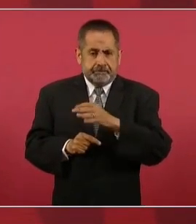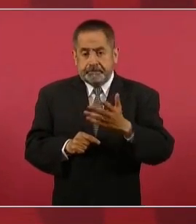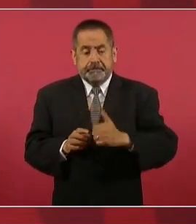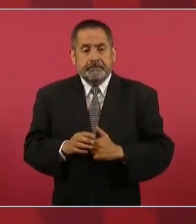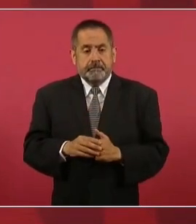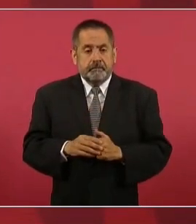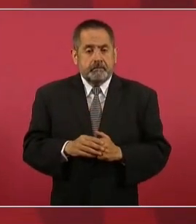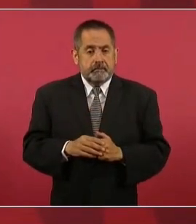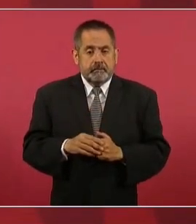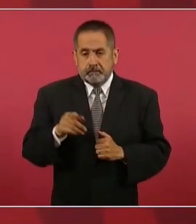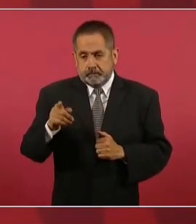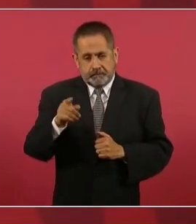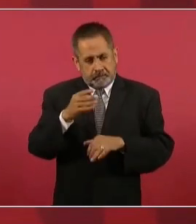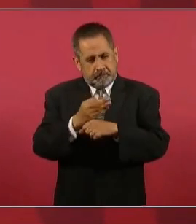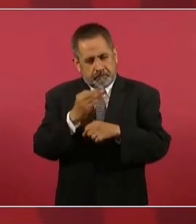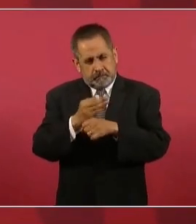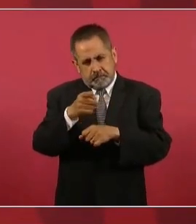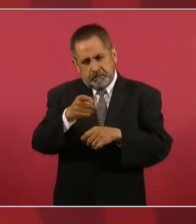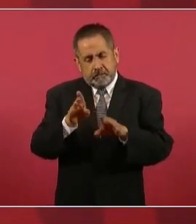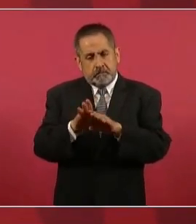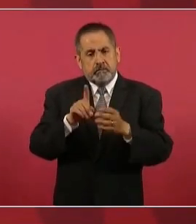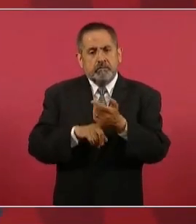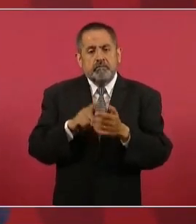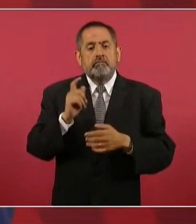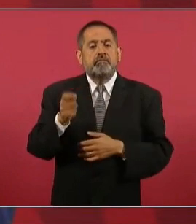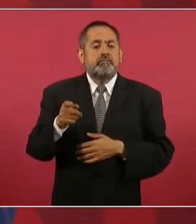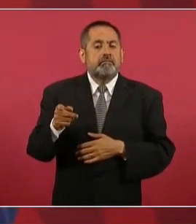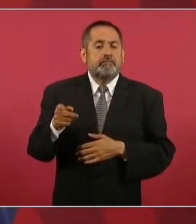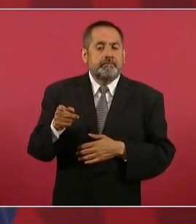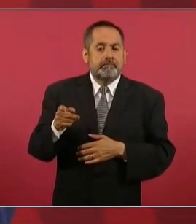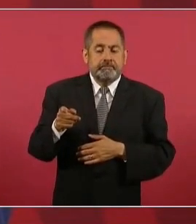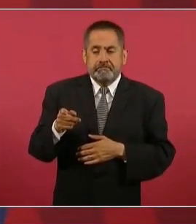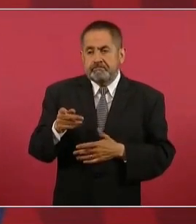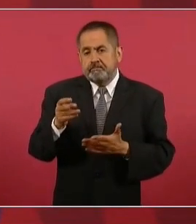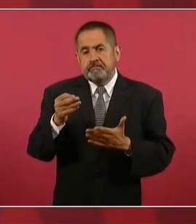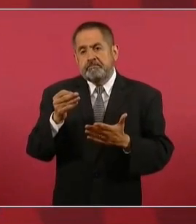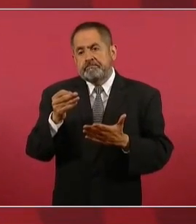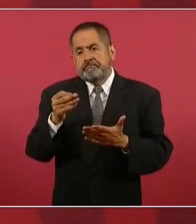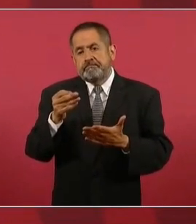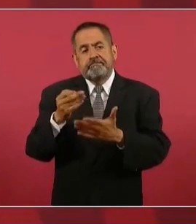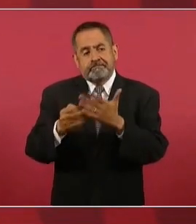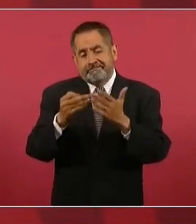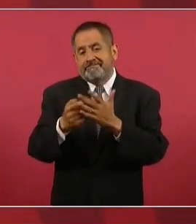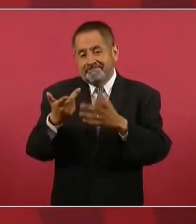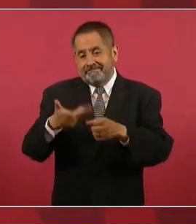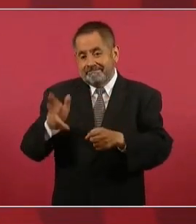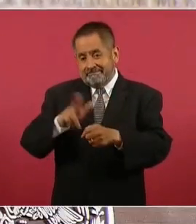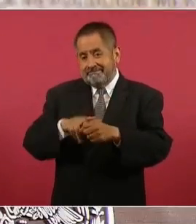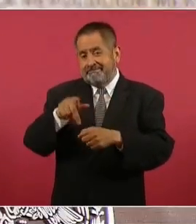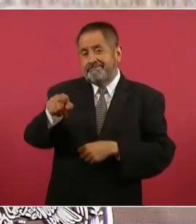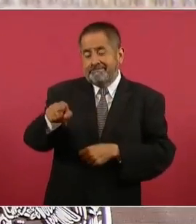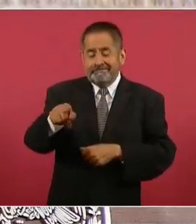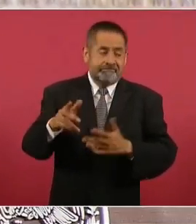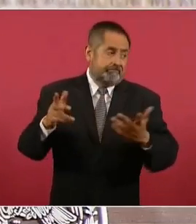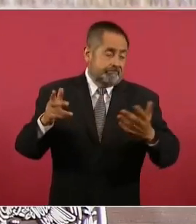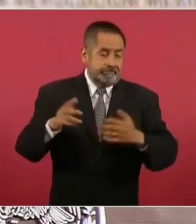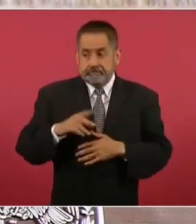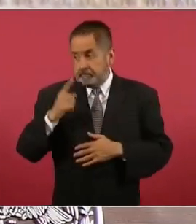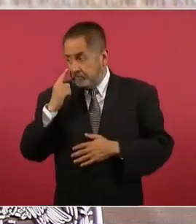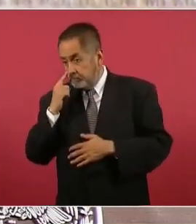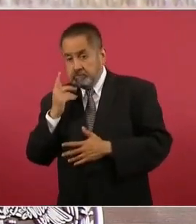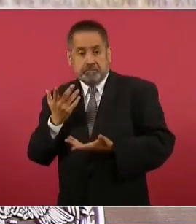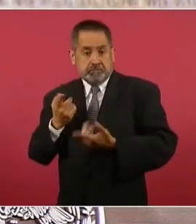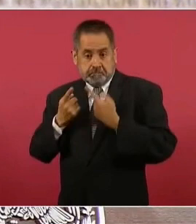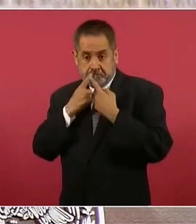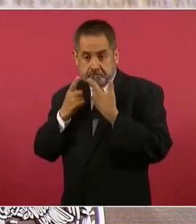En este caso, si hace falta el hospital y si así